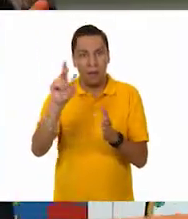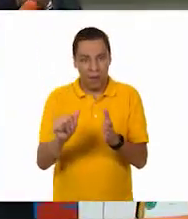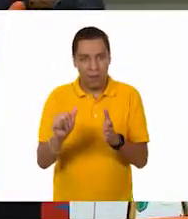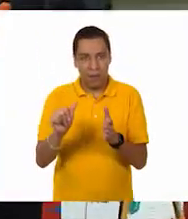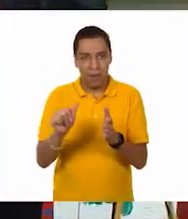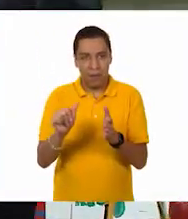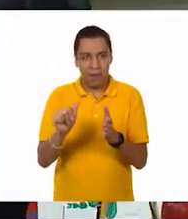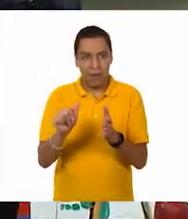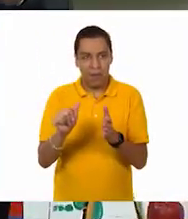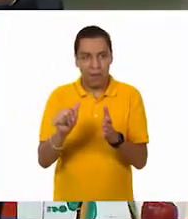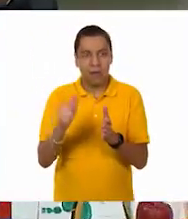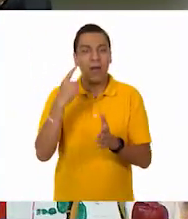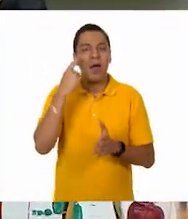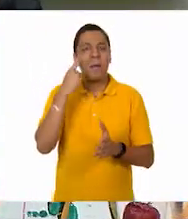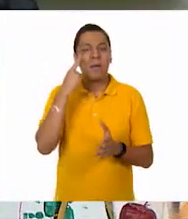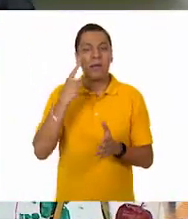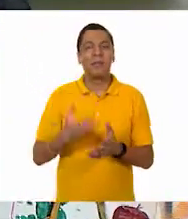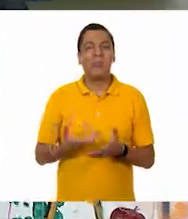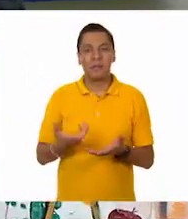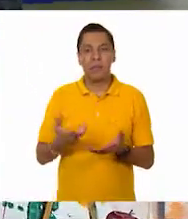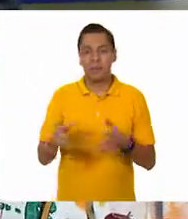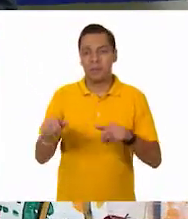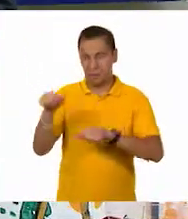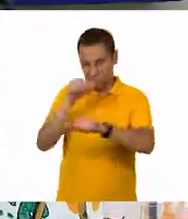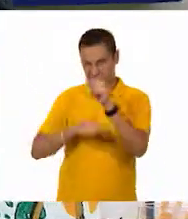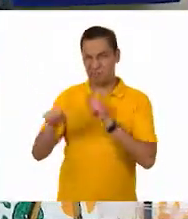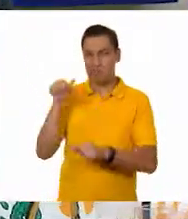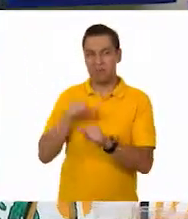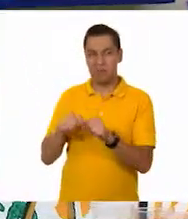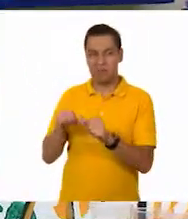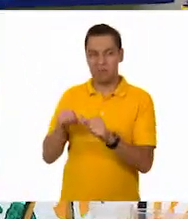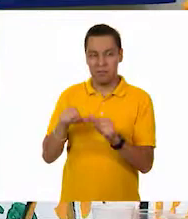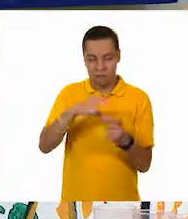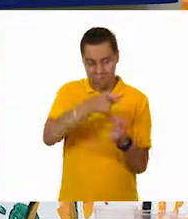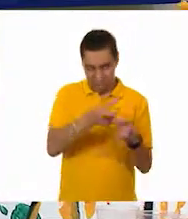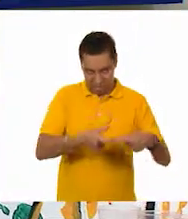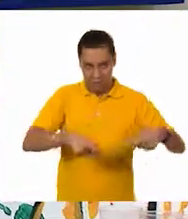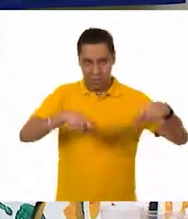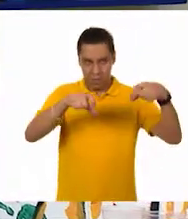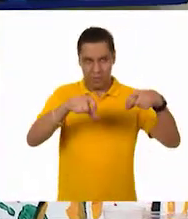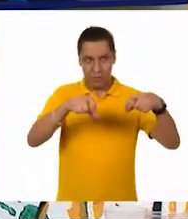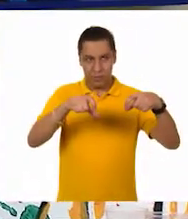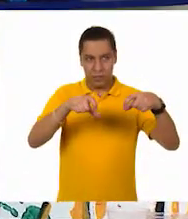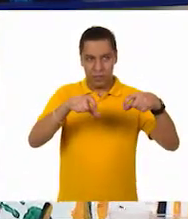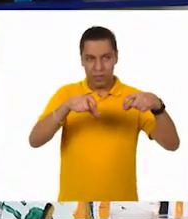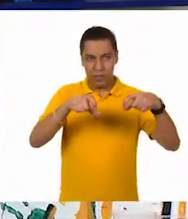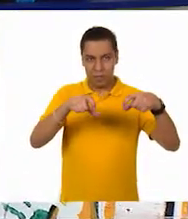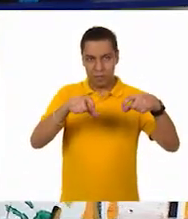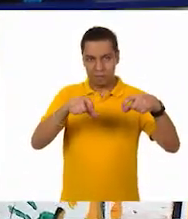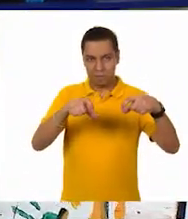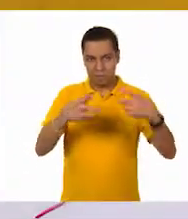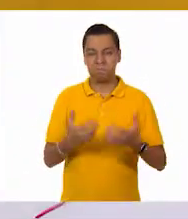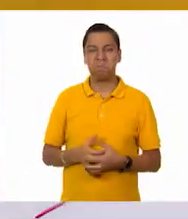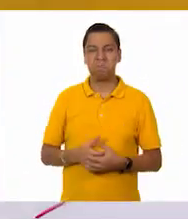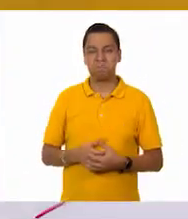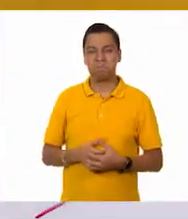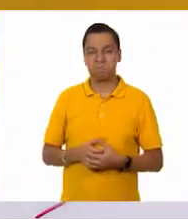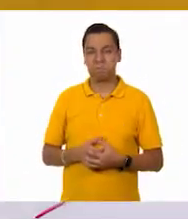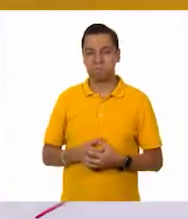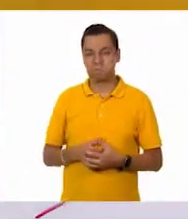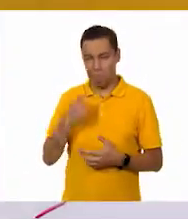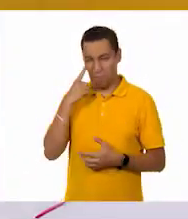a la papa en lugar de la calabaza. Yo creo que va a pesar más la papa. ¿Más la papa?